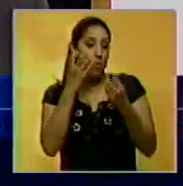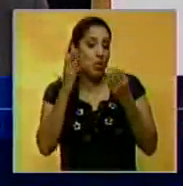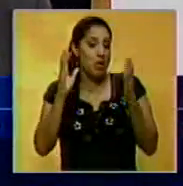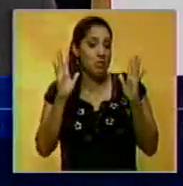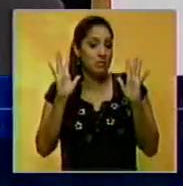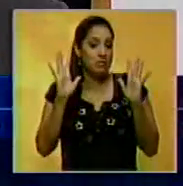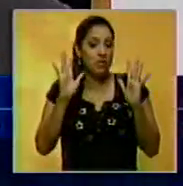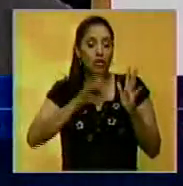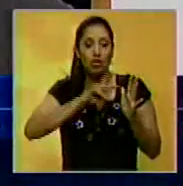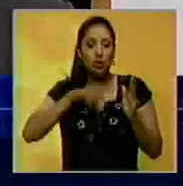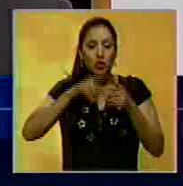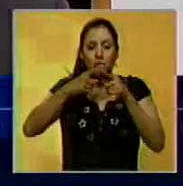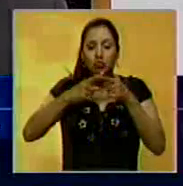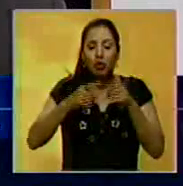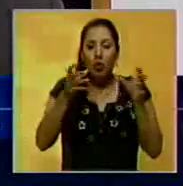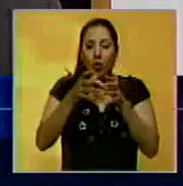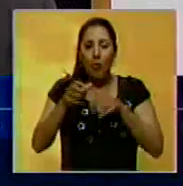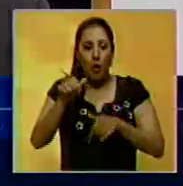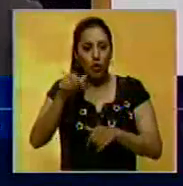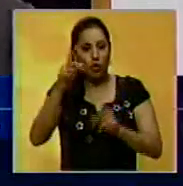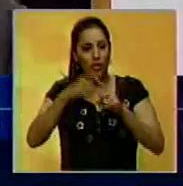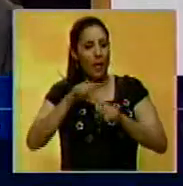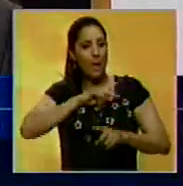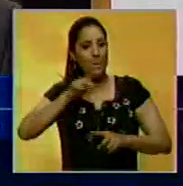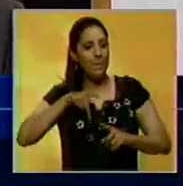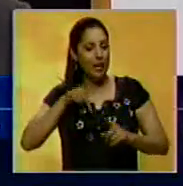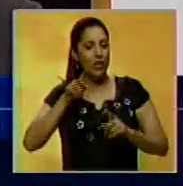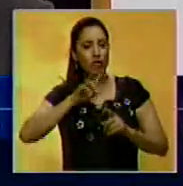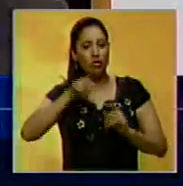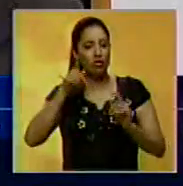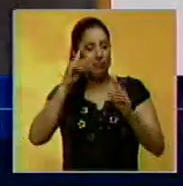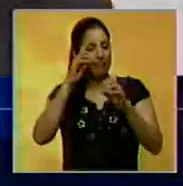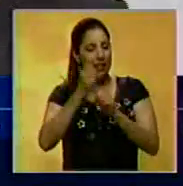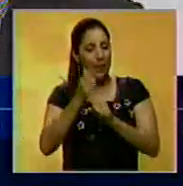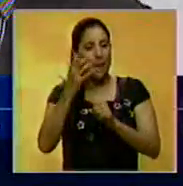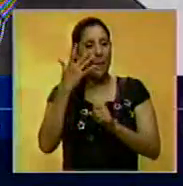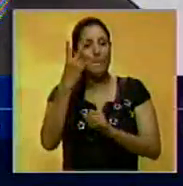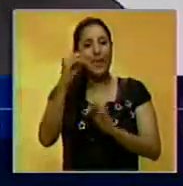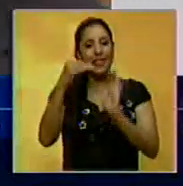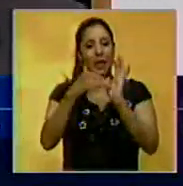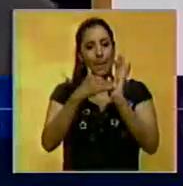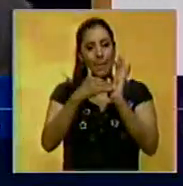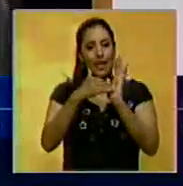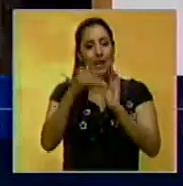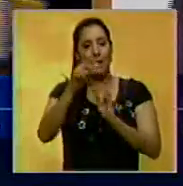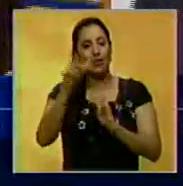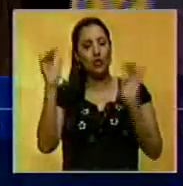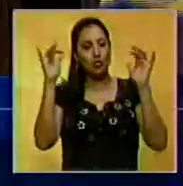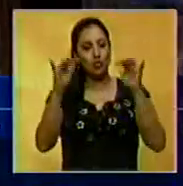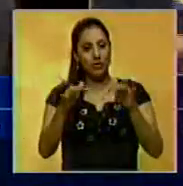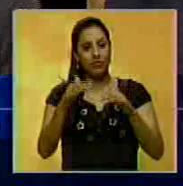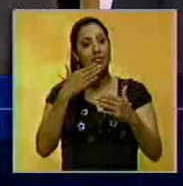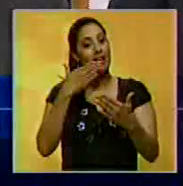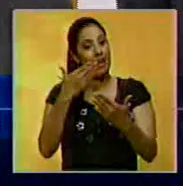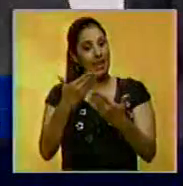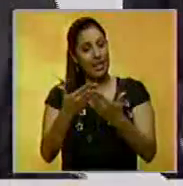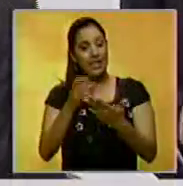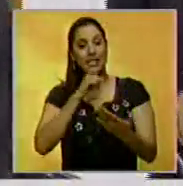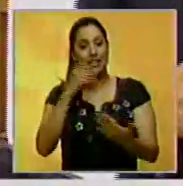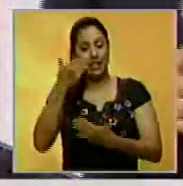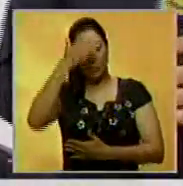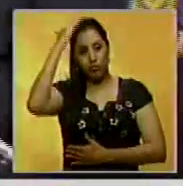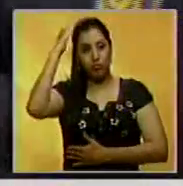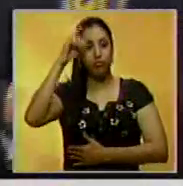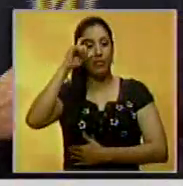no hemos contabilizado los grupos de hoy, pero aspiramos a llegar a pasar de las 20.000 en los próximos meses. Bien, agradecemos entonces